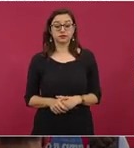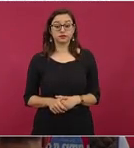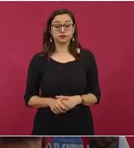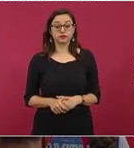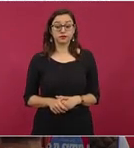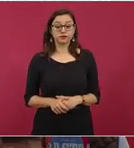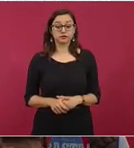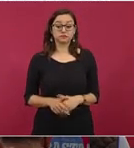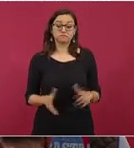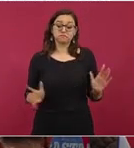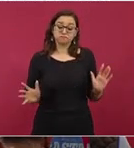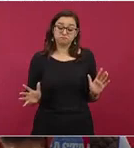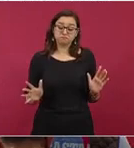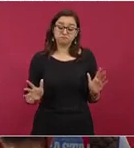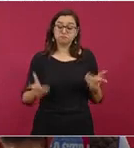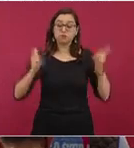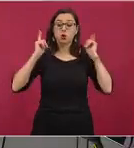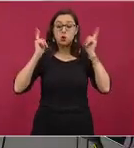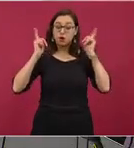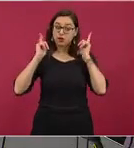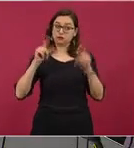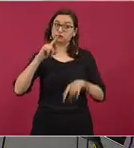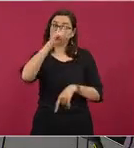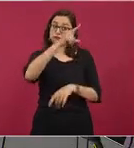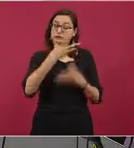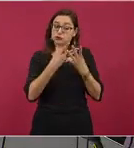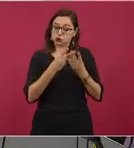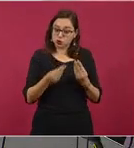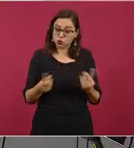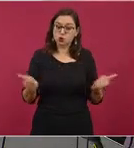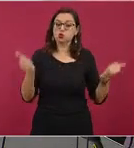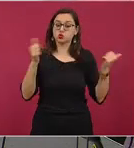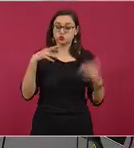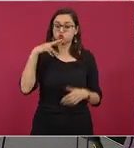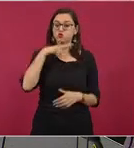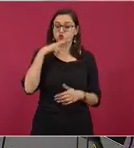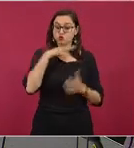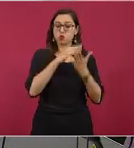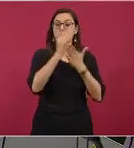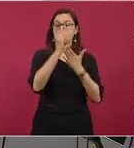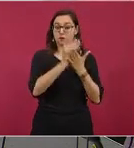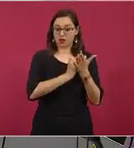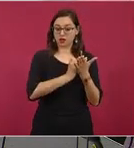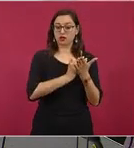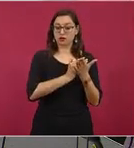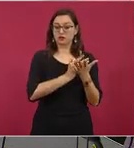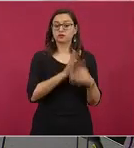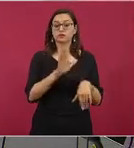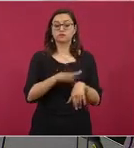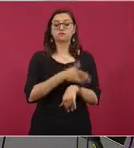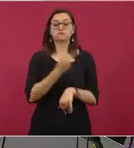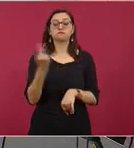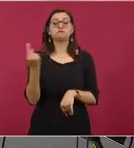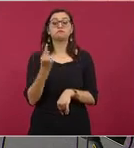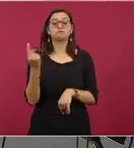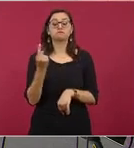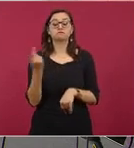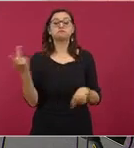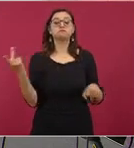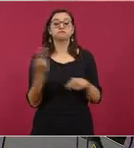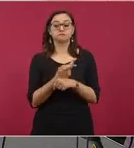yo espero que resuelvan pronto en Estados Unidos porque hay tengo información